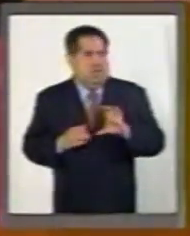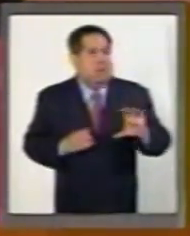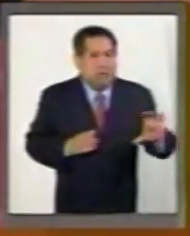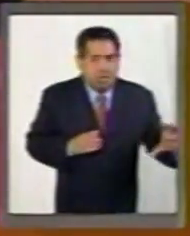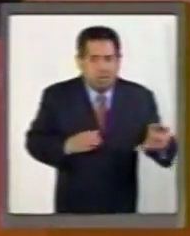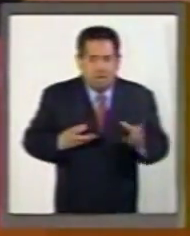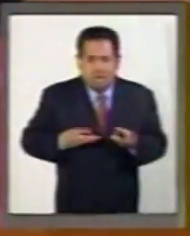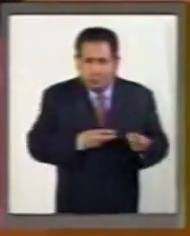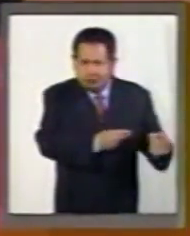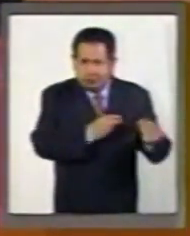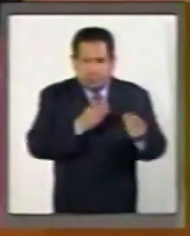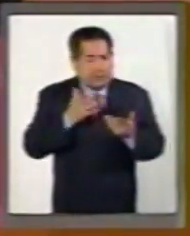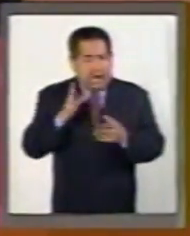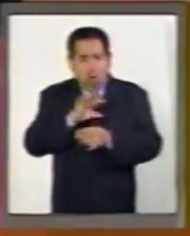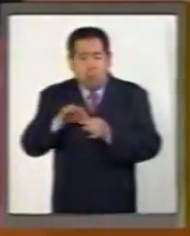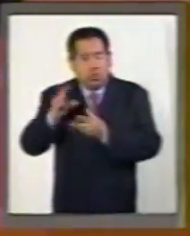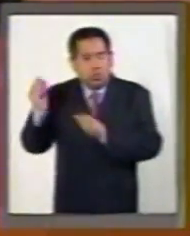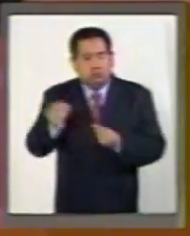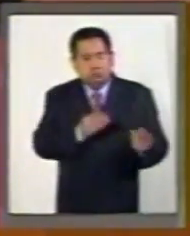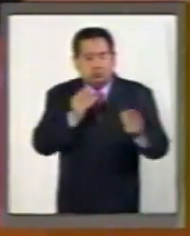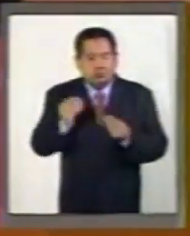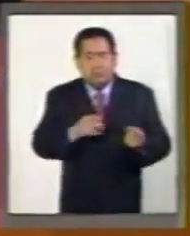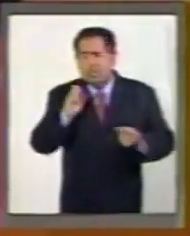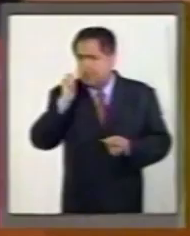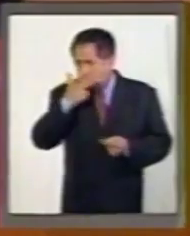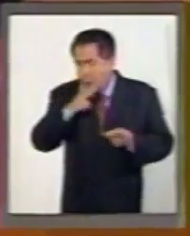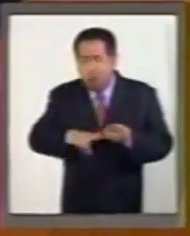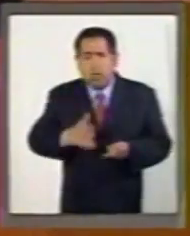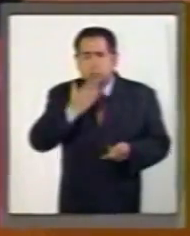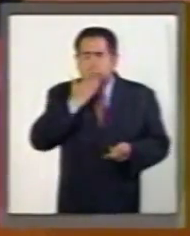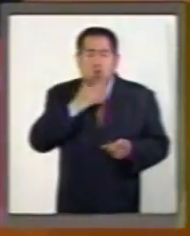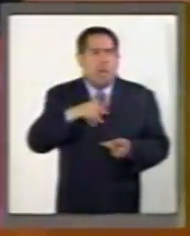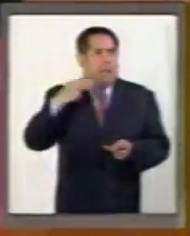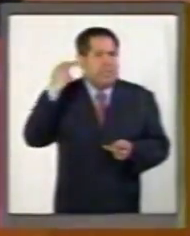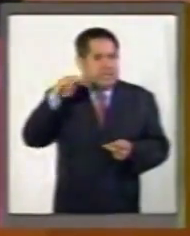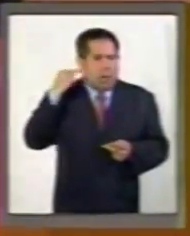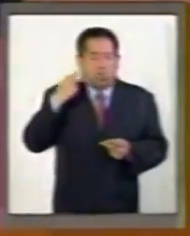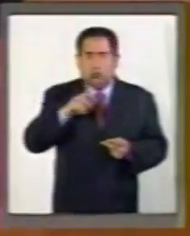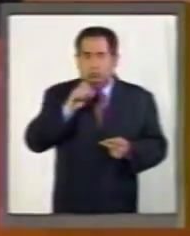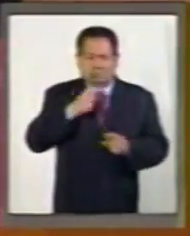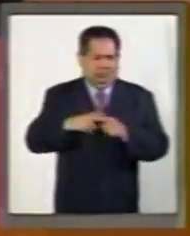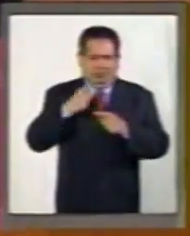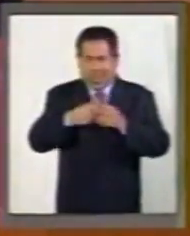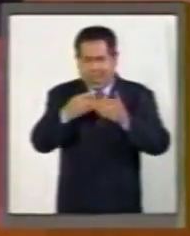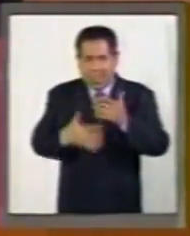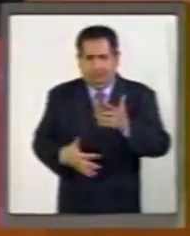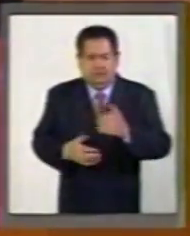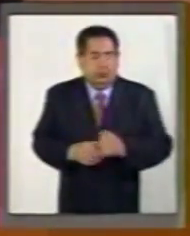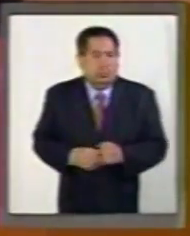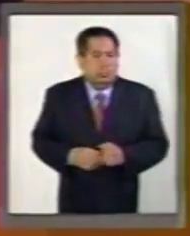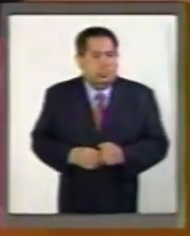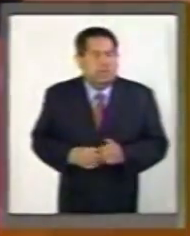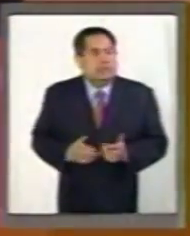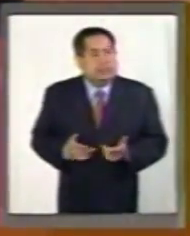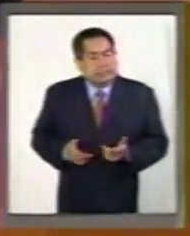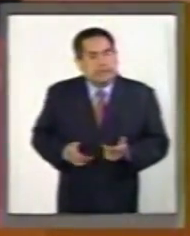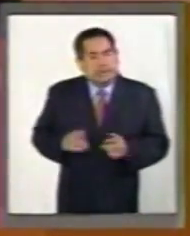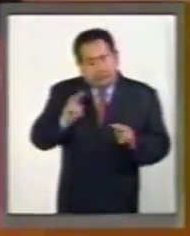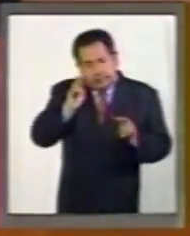están comprometidos. Y sigue Chihuahua, Sonora, Veracruz, etc. Los datos